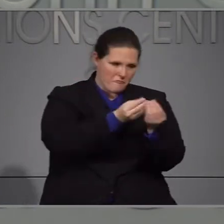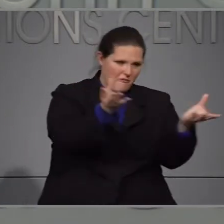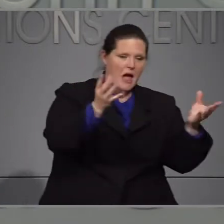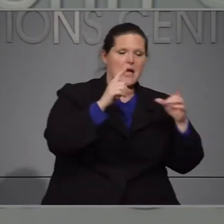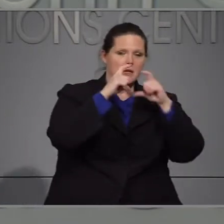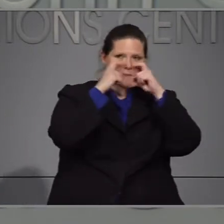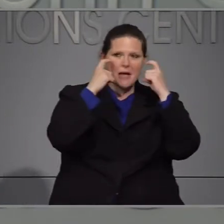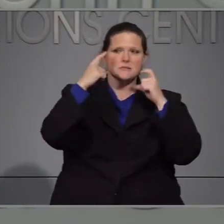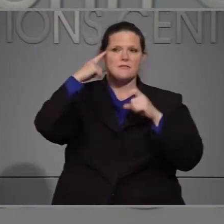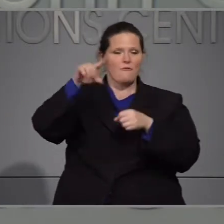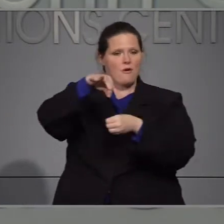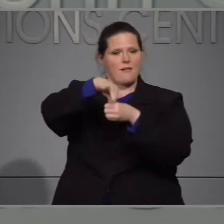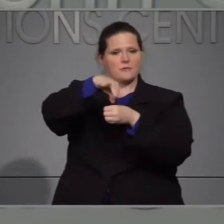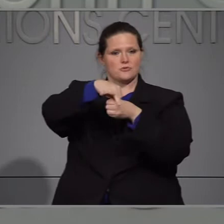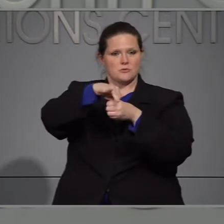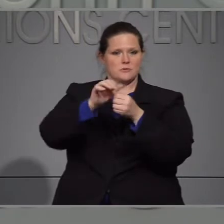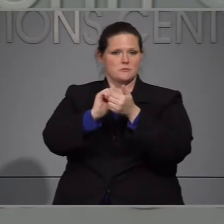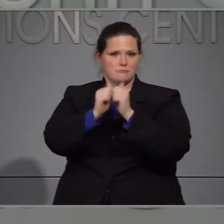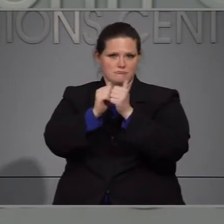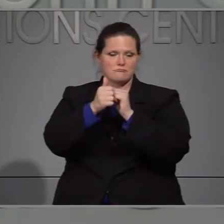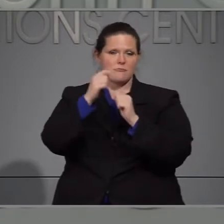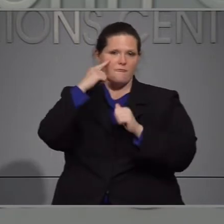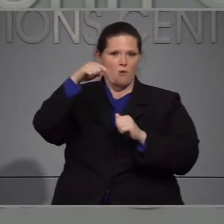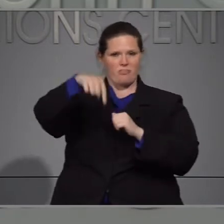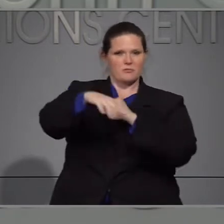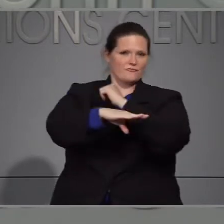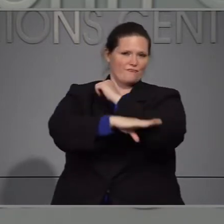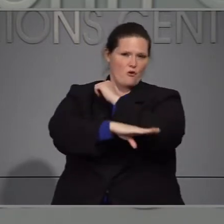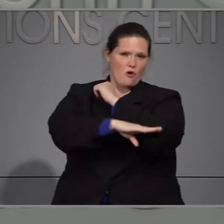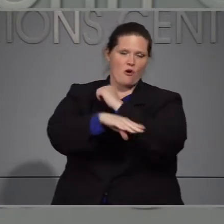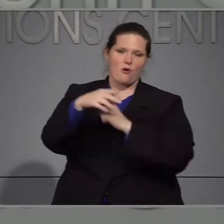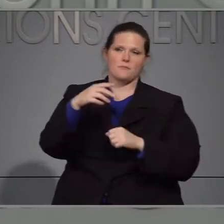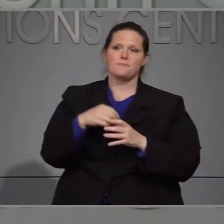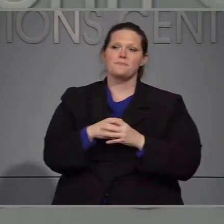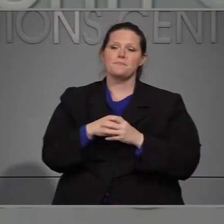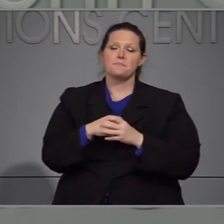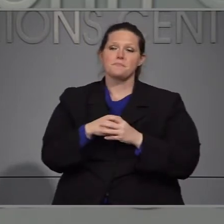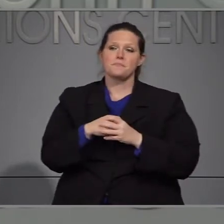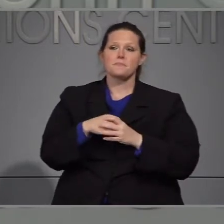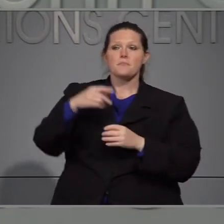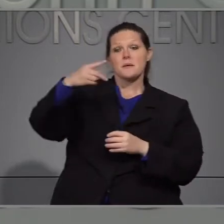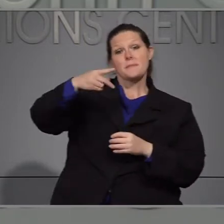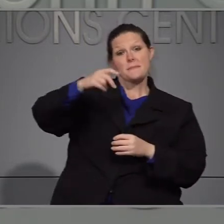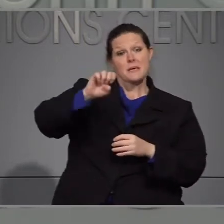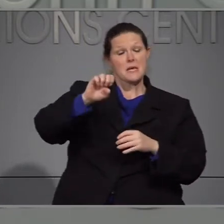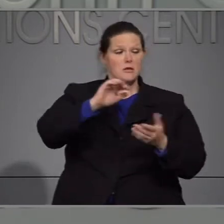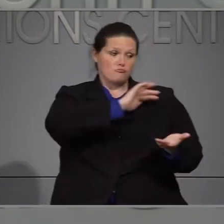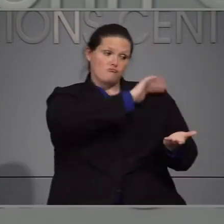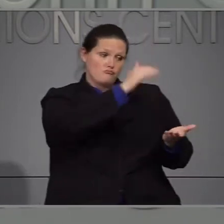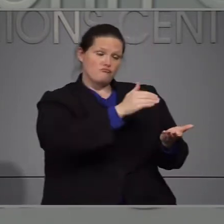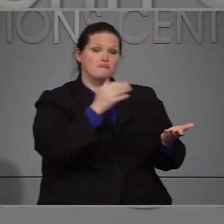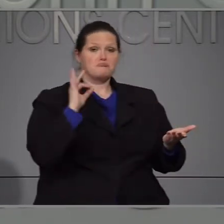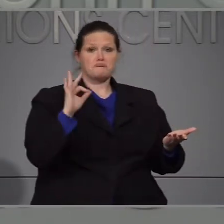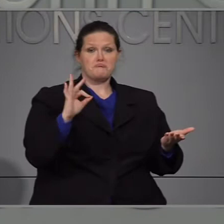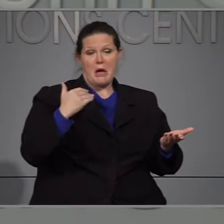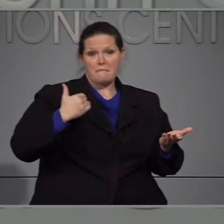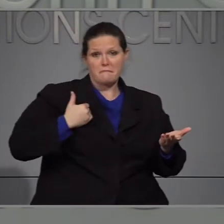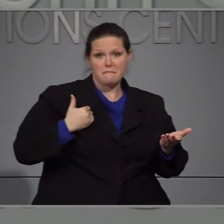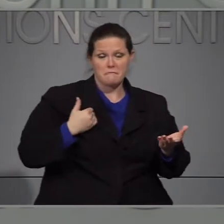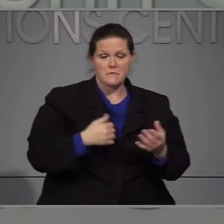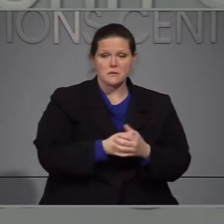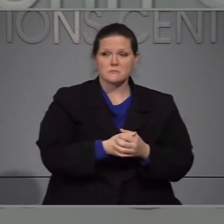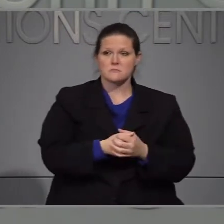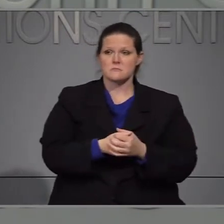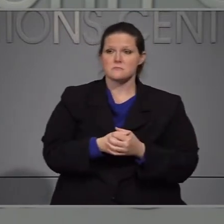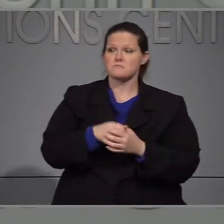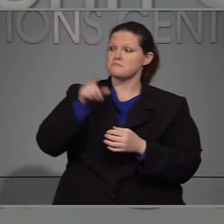elección en los cien condados para apoyar las elecciones de otoño nuestro suministro de EPP también la